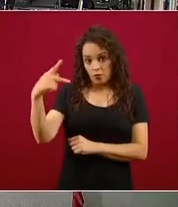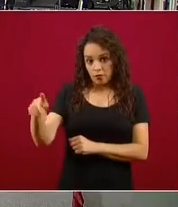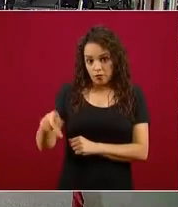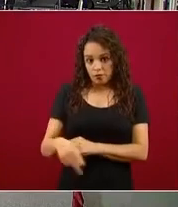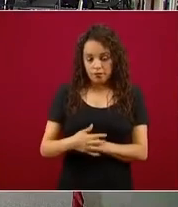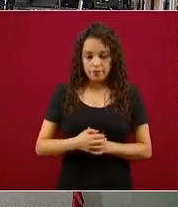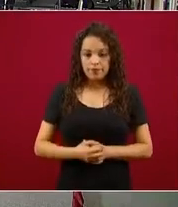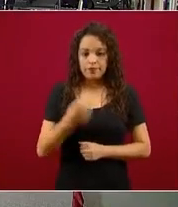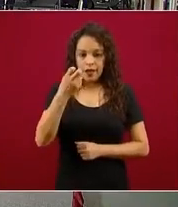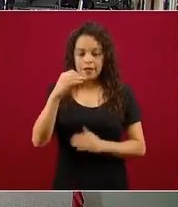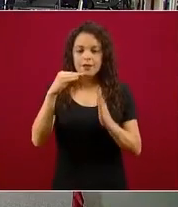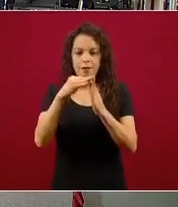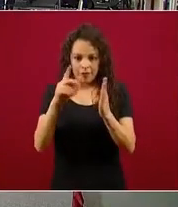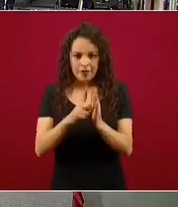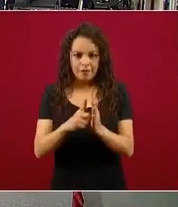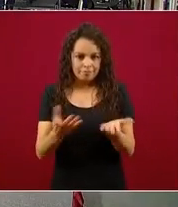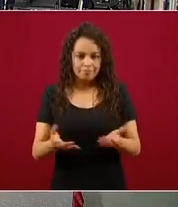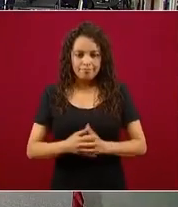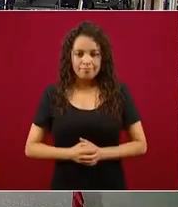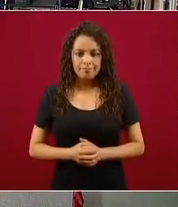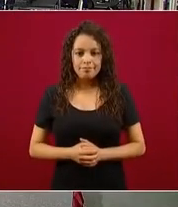Pulso Saludable. Usted, Lili.